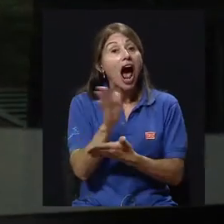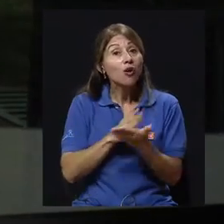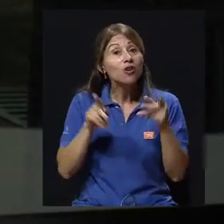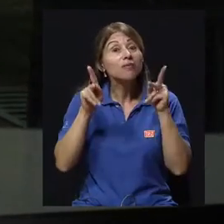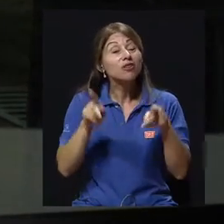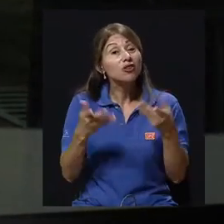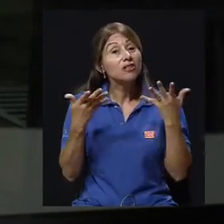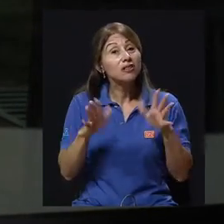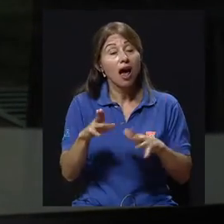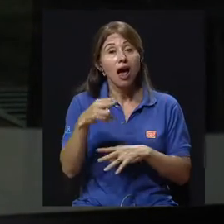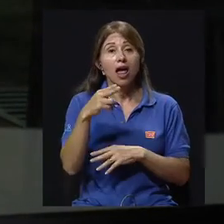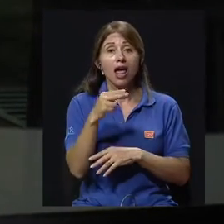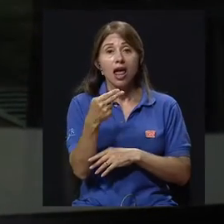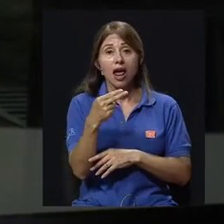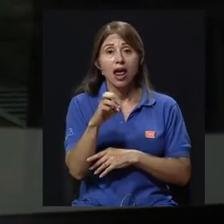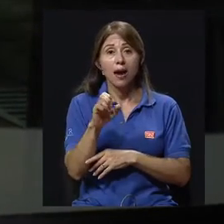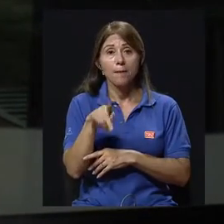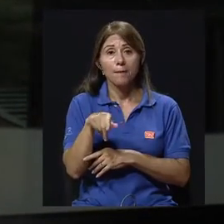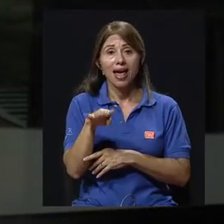crónica también,